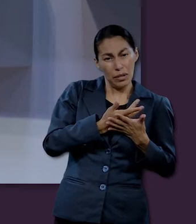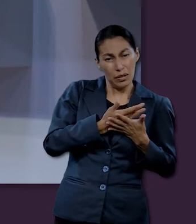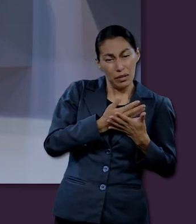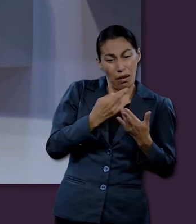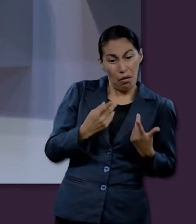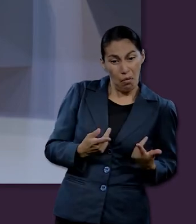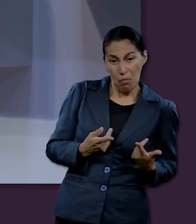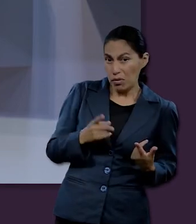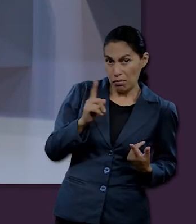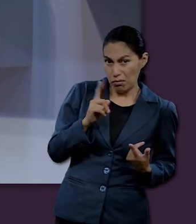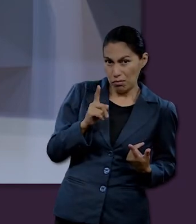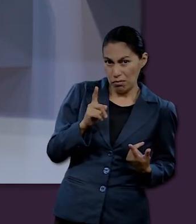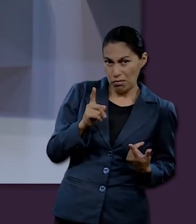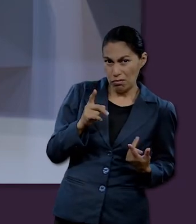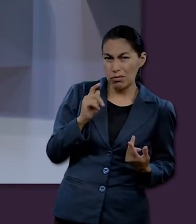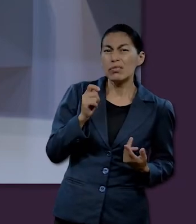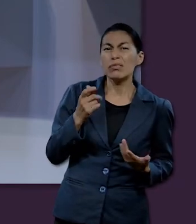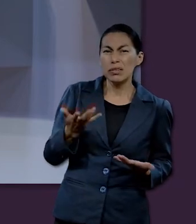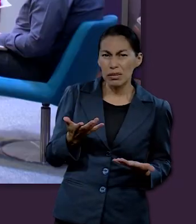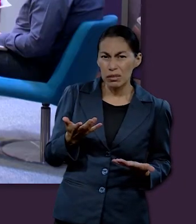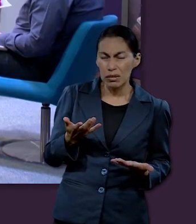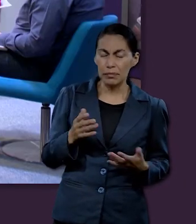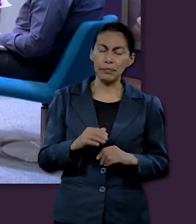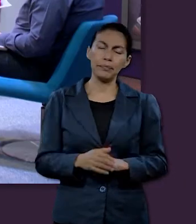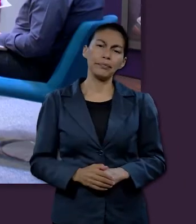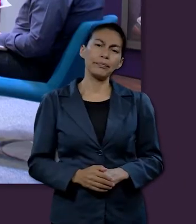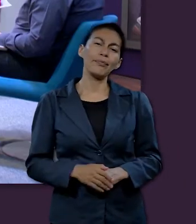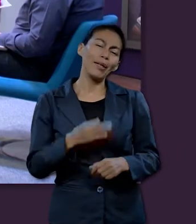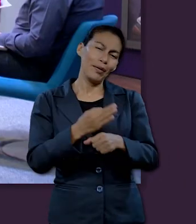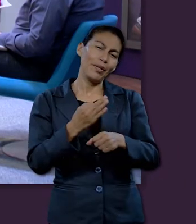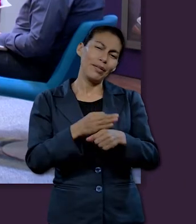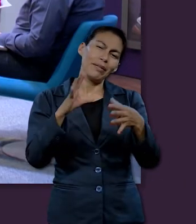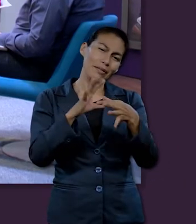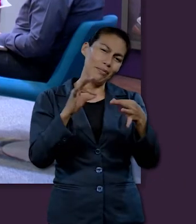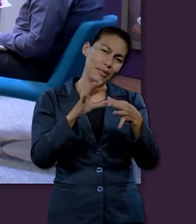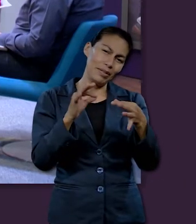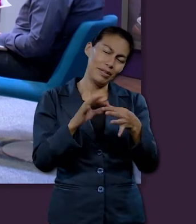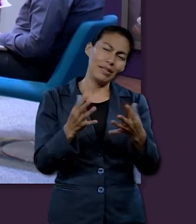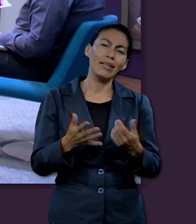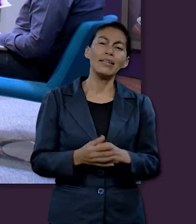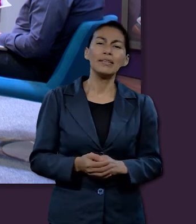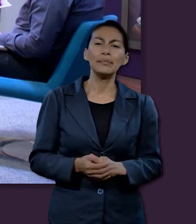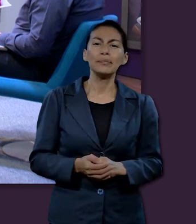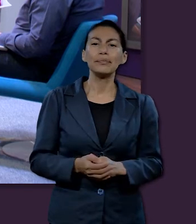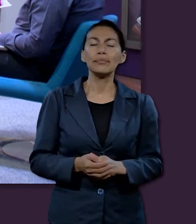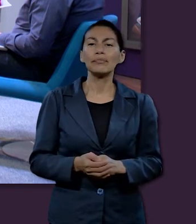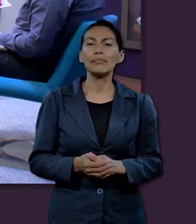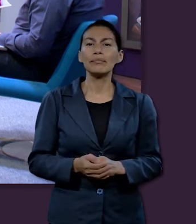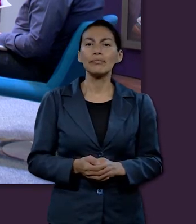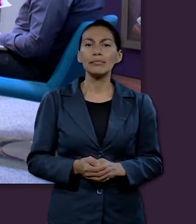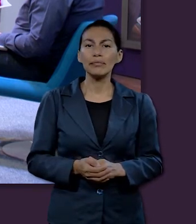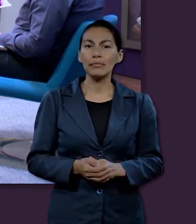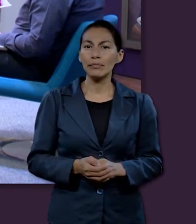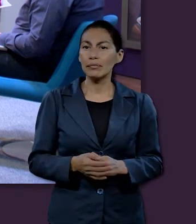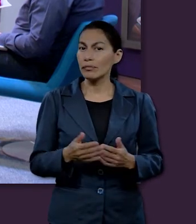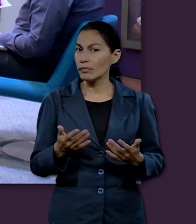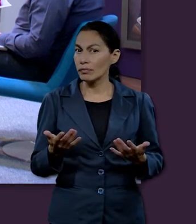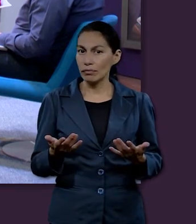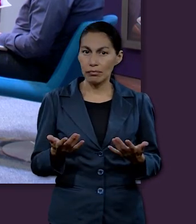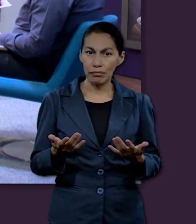esperanza será indestructible para nosotros? Bueno, eso es lo que vamos a comentar en esta lección. Así que